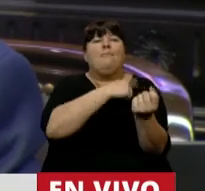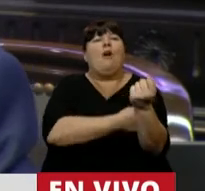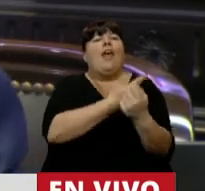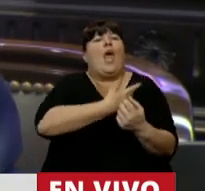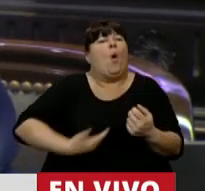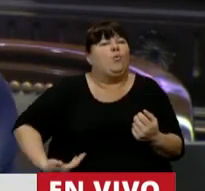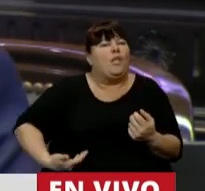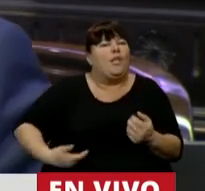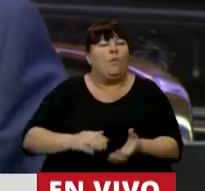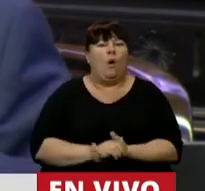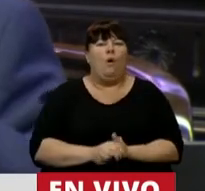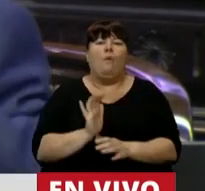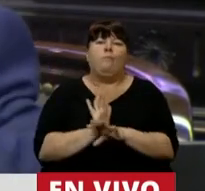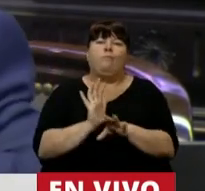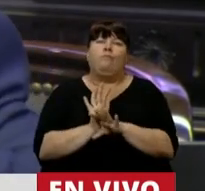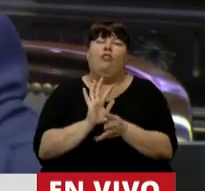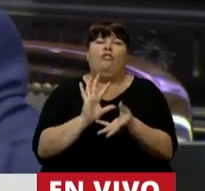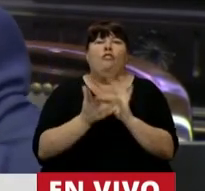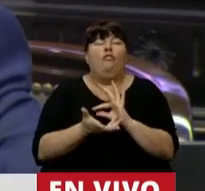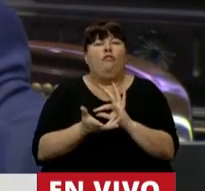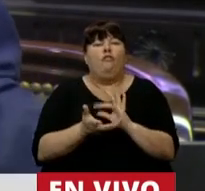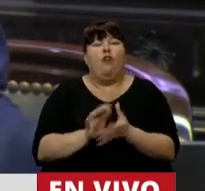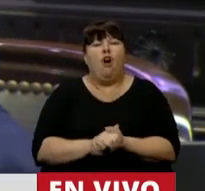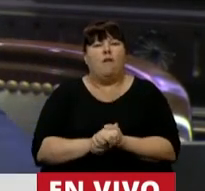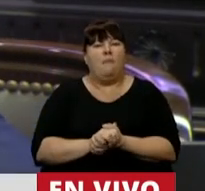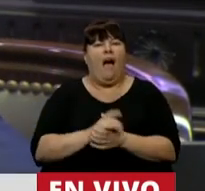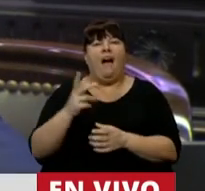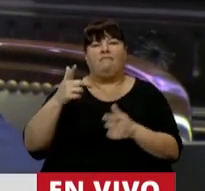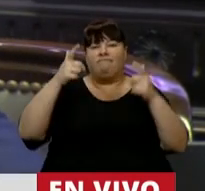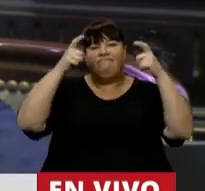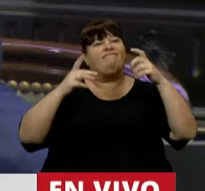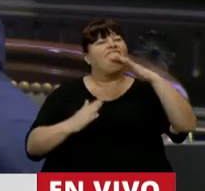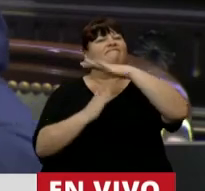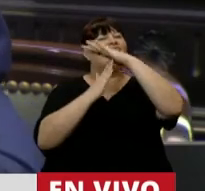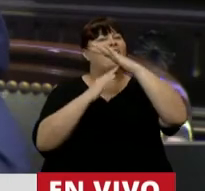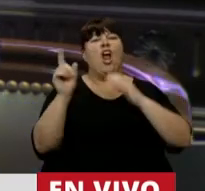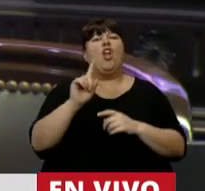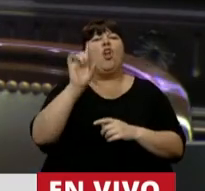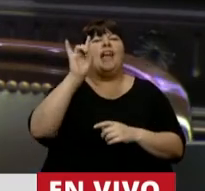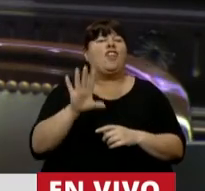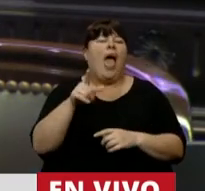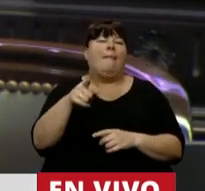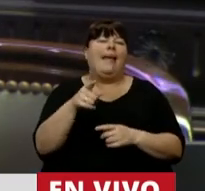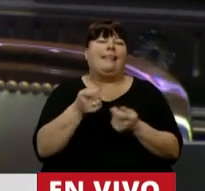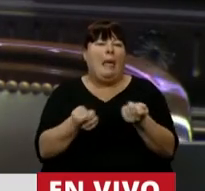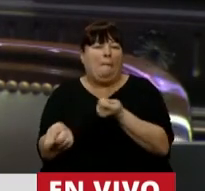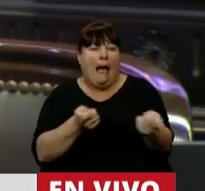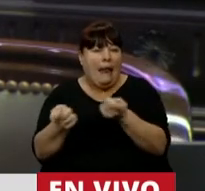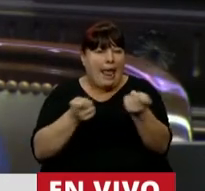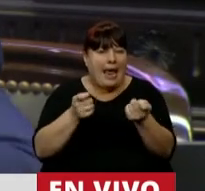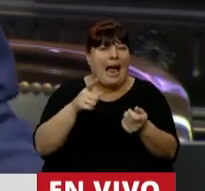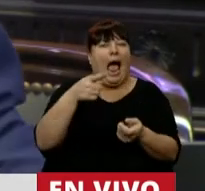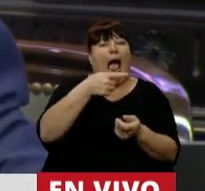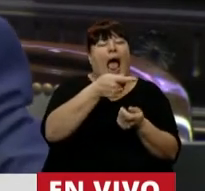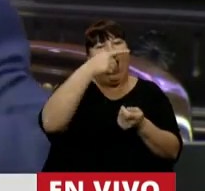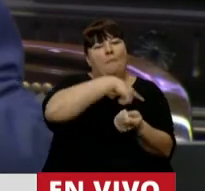Ejecutivo en una especie de imperio que ya no solamente pretenden manipular al